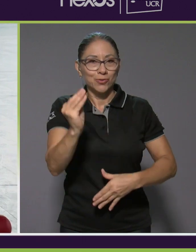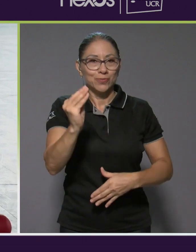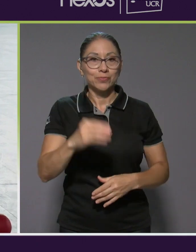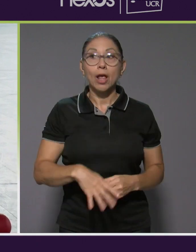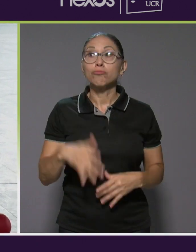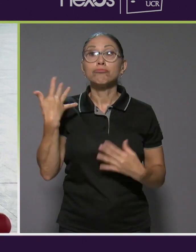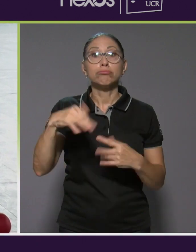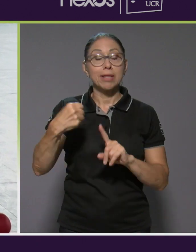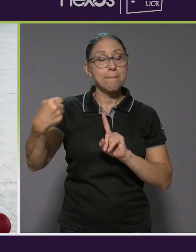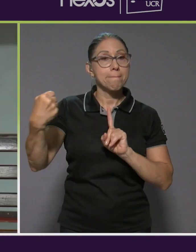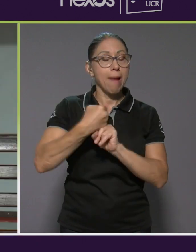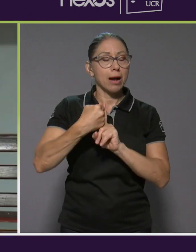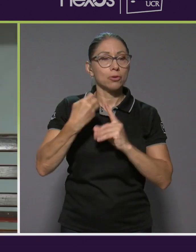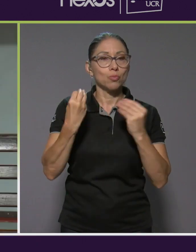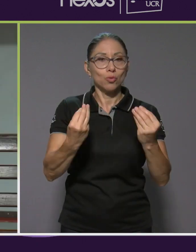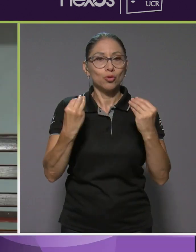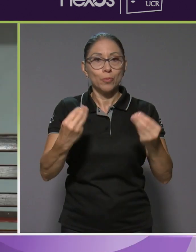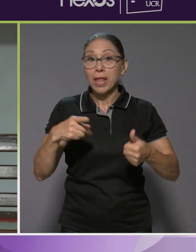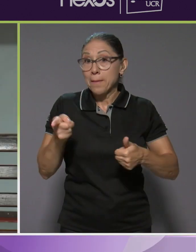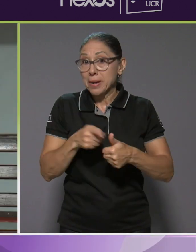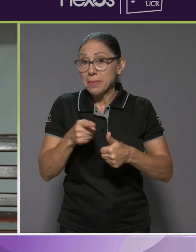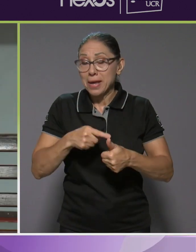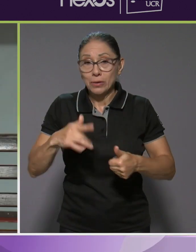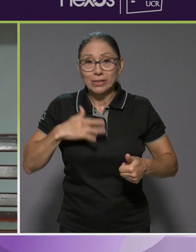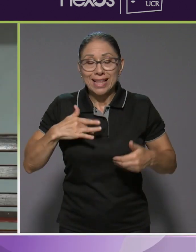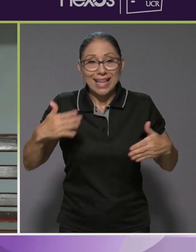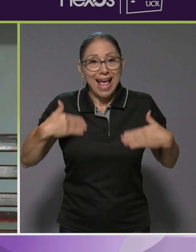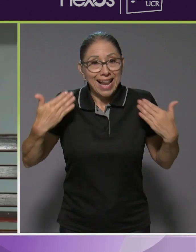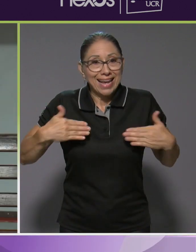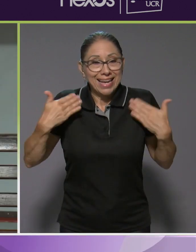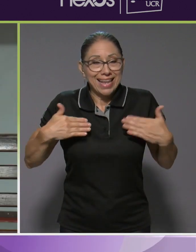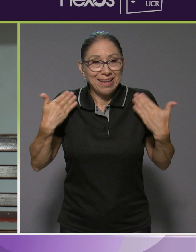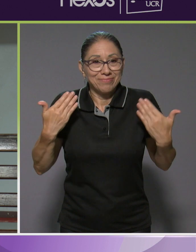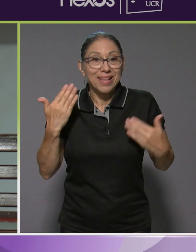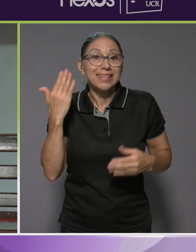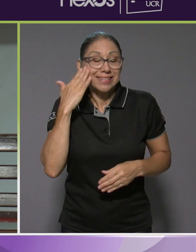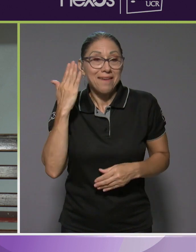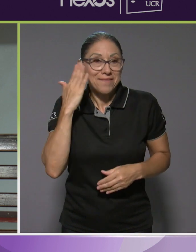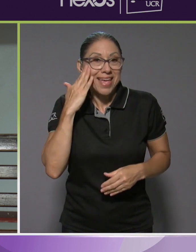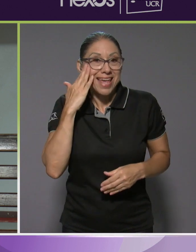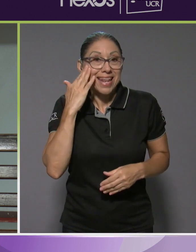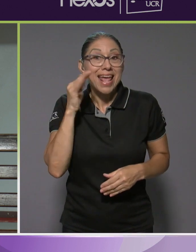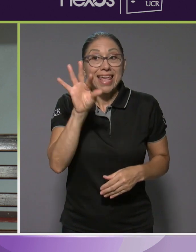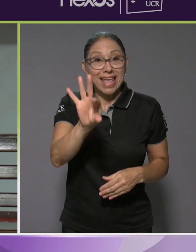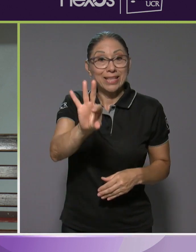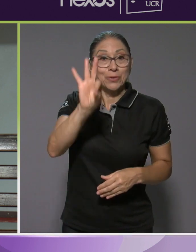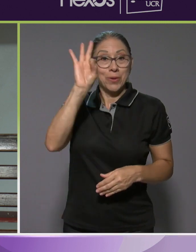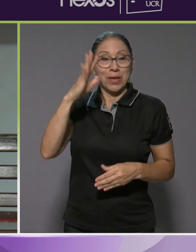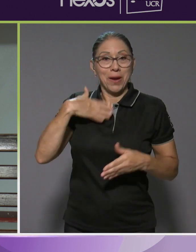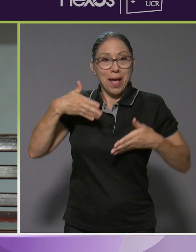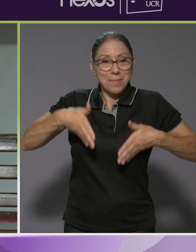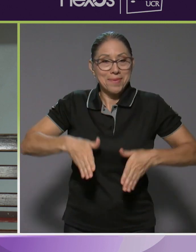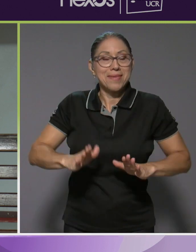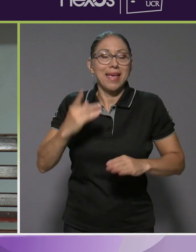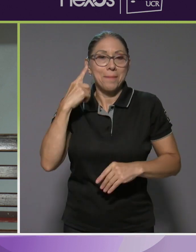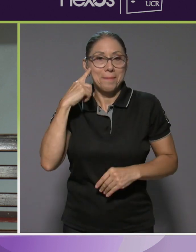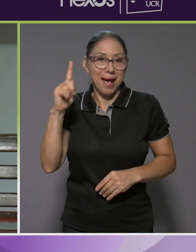Por eso me gusta. La hija, digamos, para